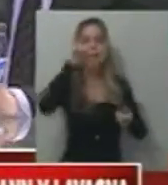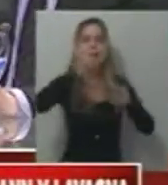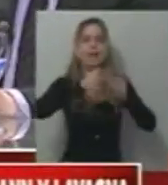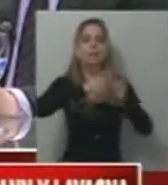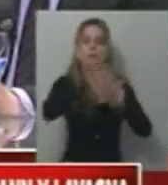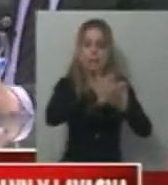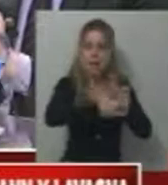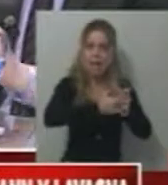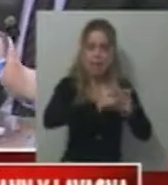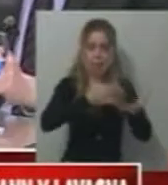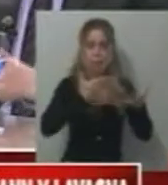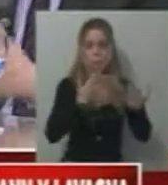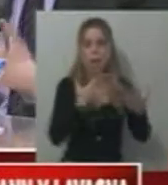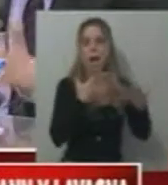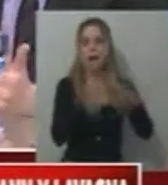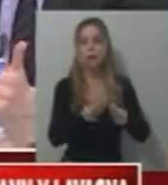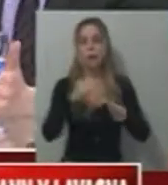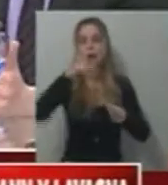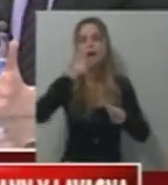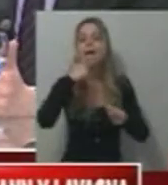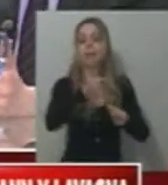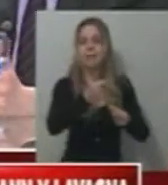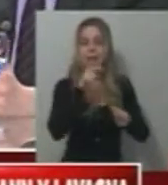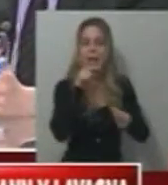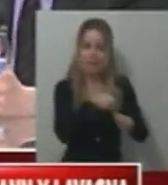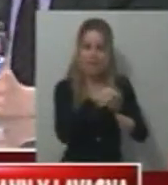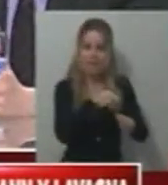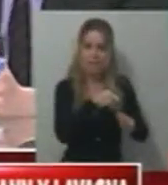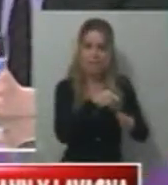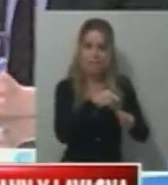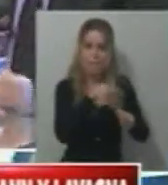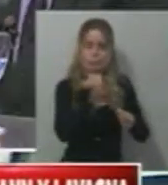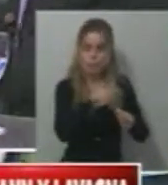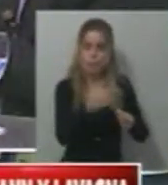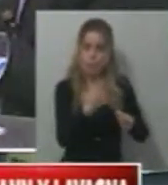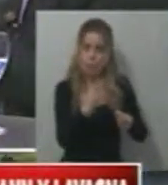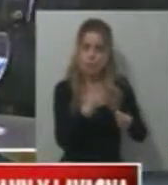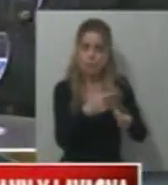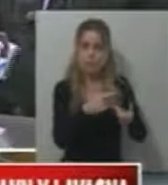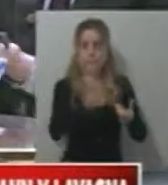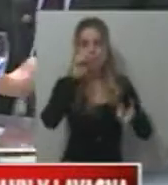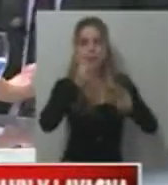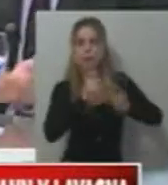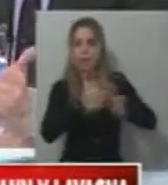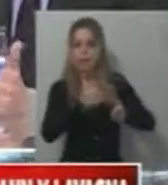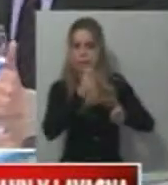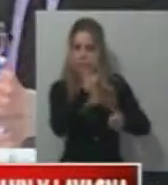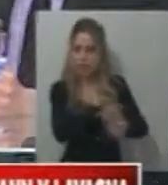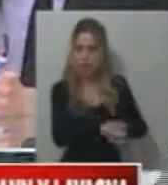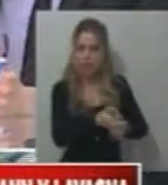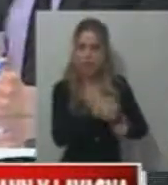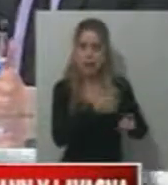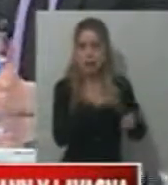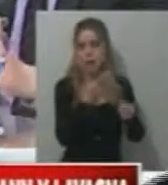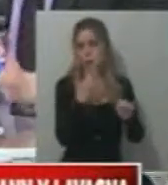lo que me decía Mariel Fornoni y Marshmere Anfield. Le aporta mucho, mucho interior, mucho PJ, y le aporta experiencia que obviamente a Massa con todo